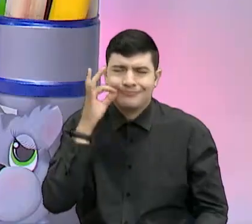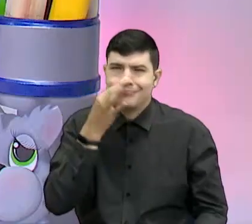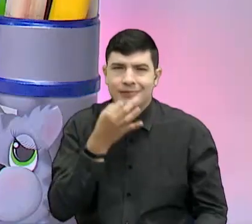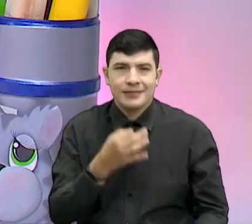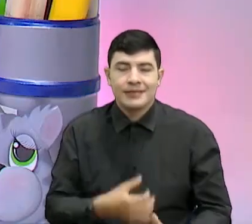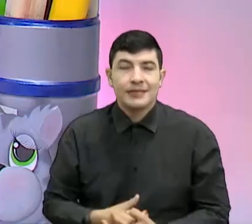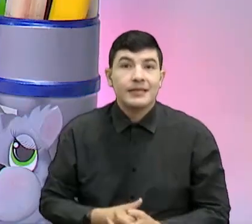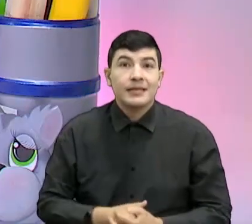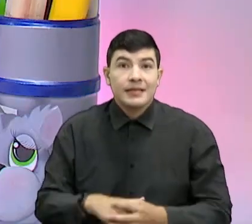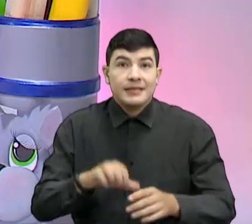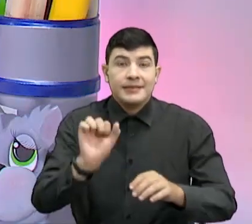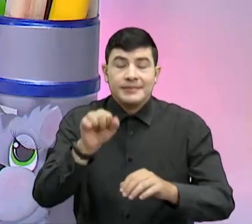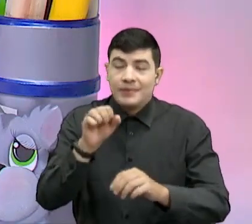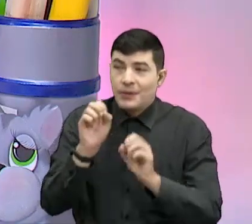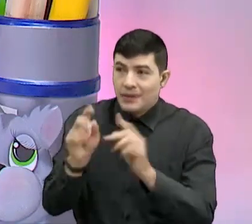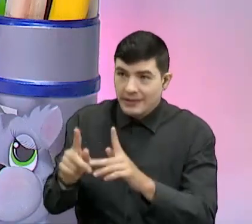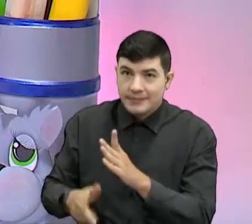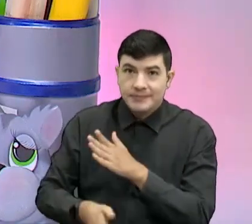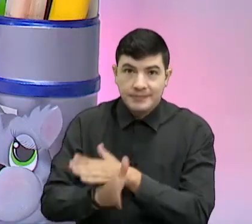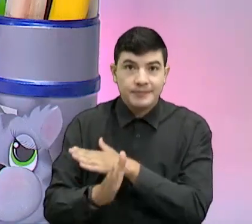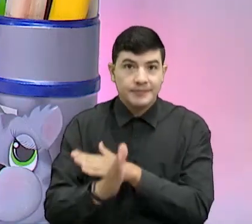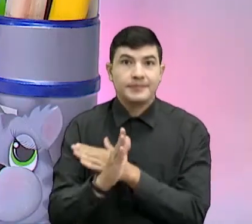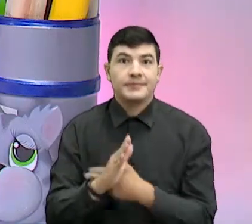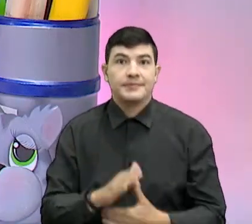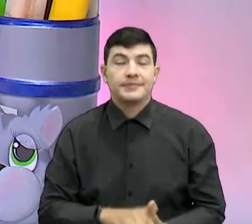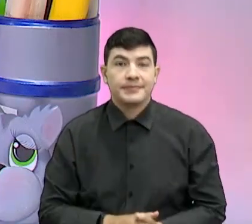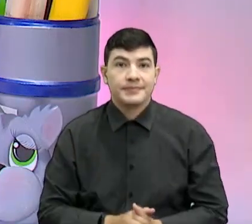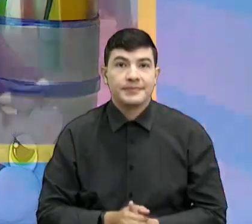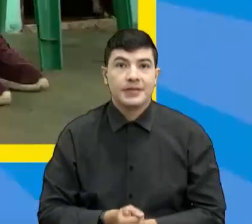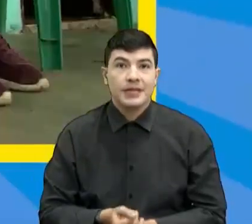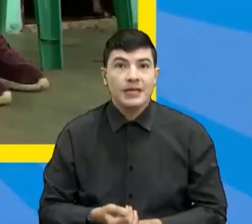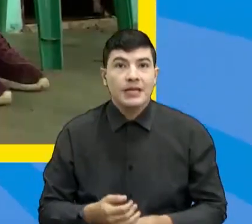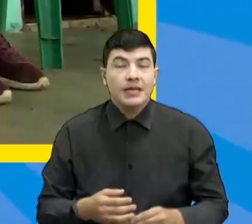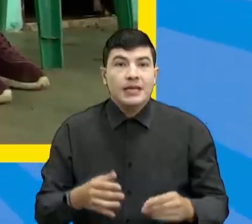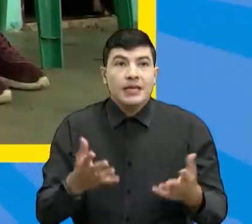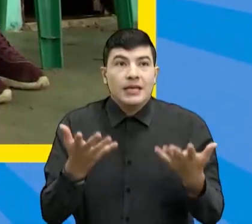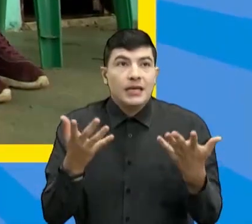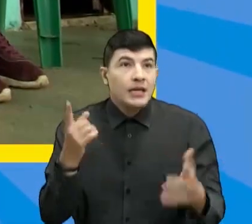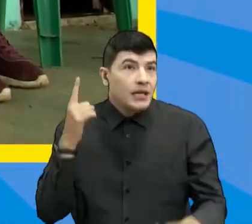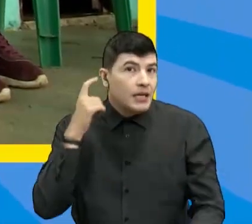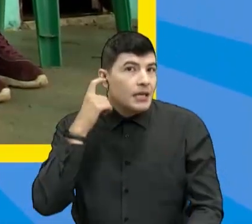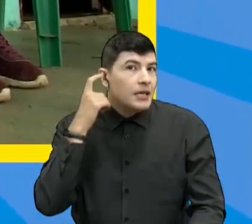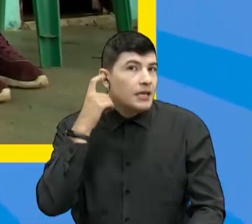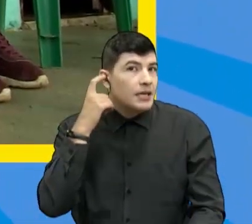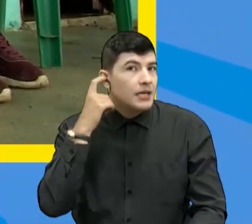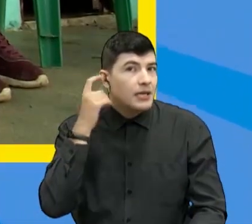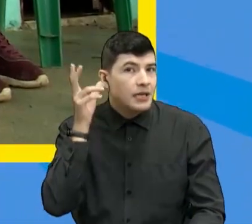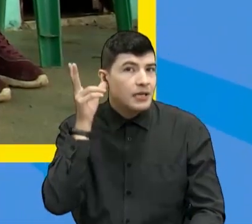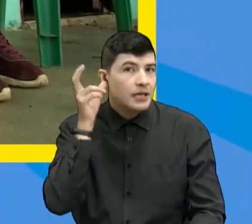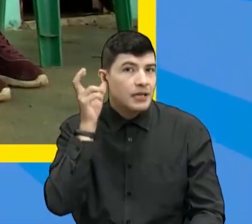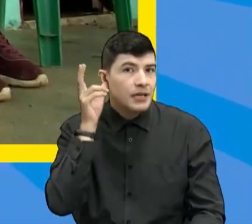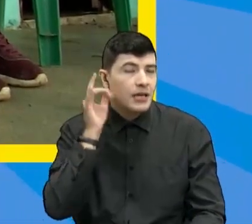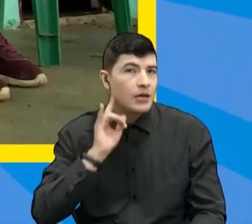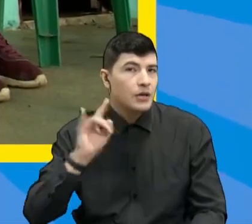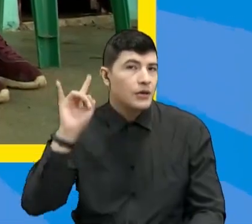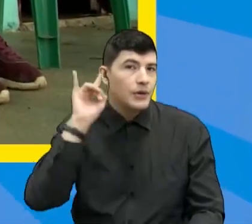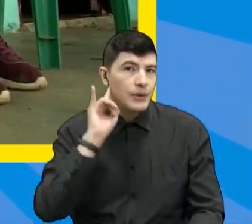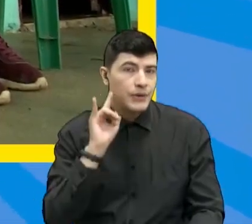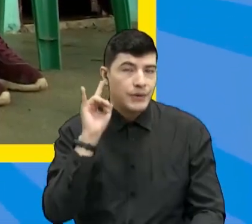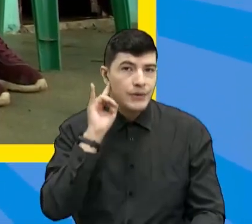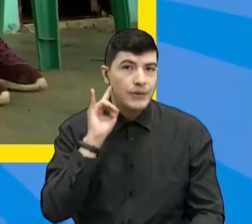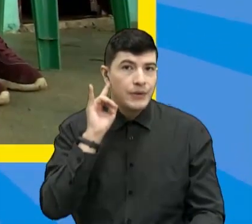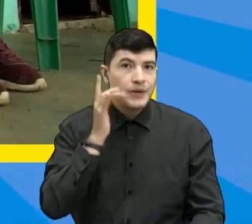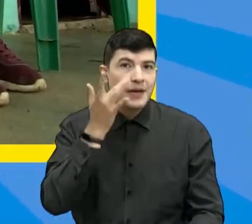Bueno, continuemos. Por acá tenemos el oído. Digo, el oído. El oído,